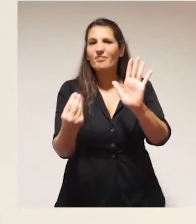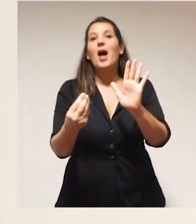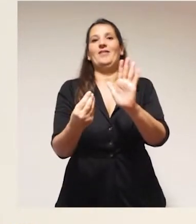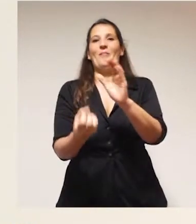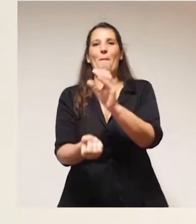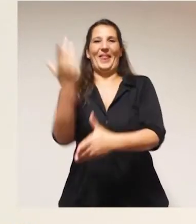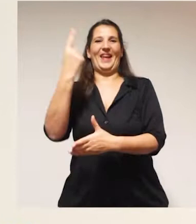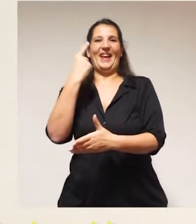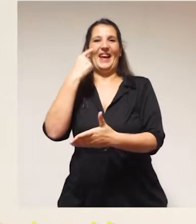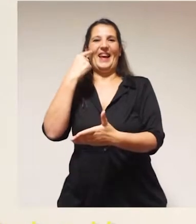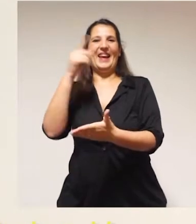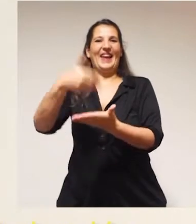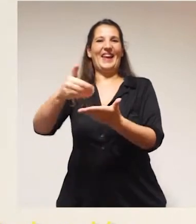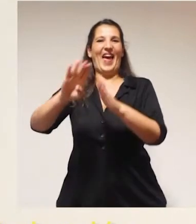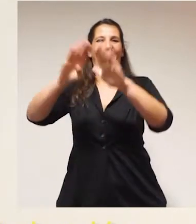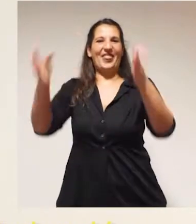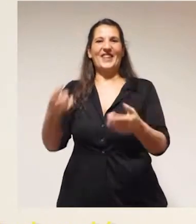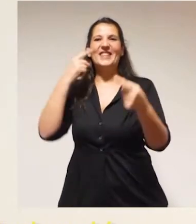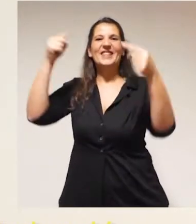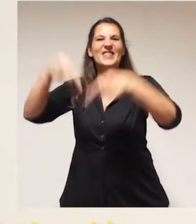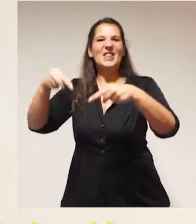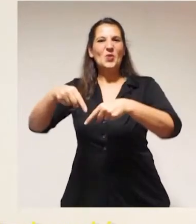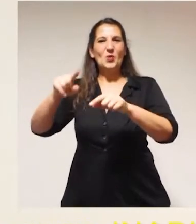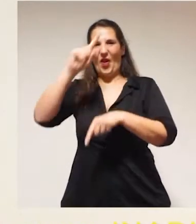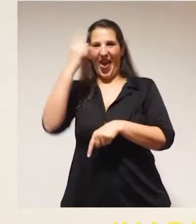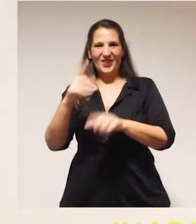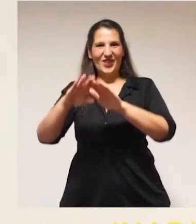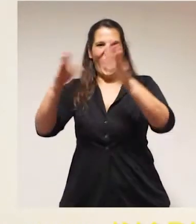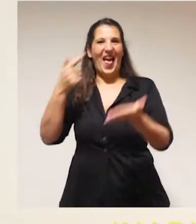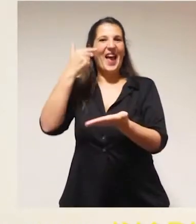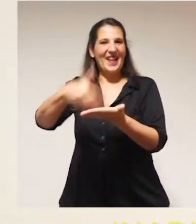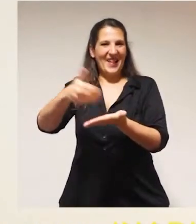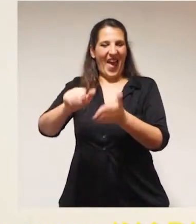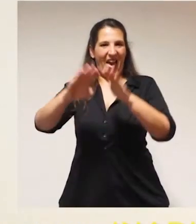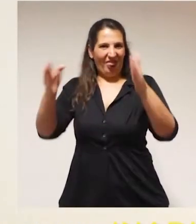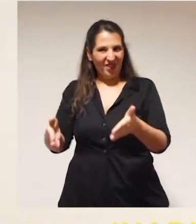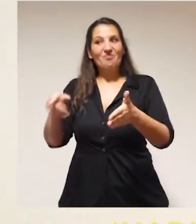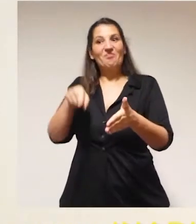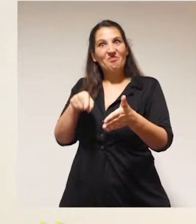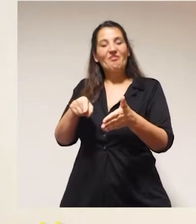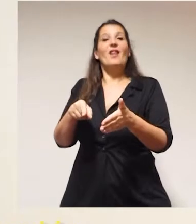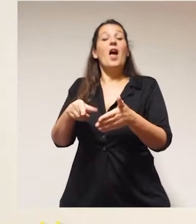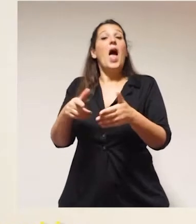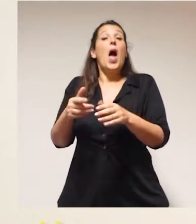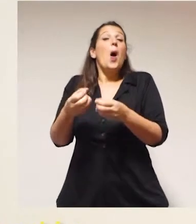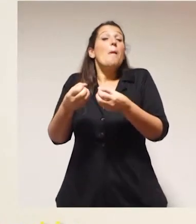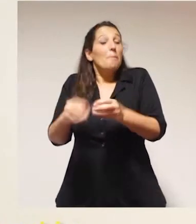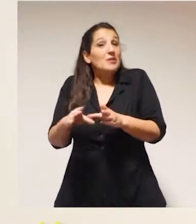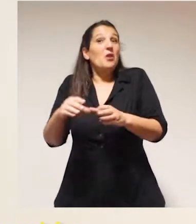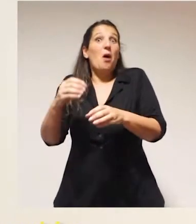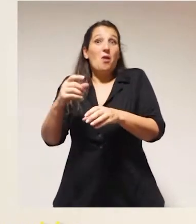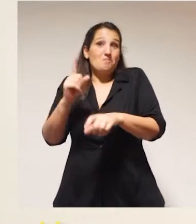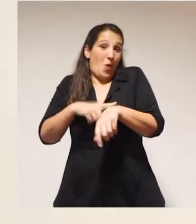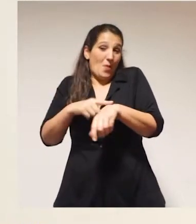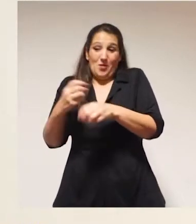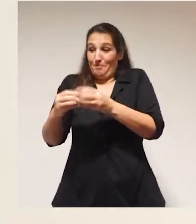la creadora de lo que es el Instituto Nacional contra la Discriminación, Xenofobia y Racismo, también conocido como INADI, y que tuvo al principio